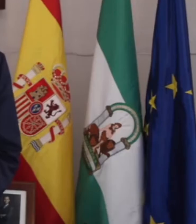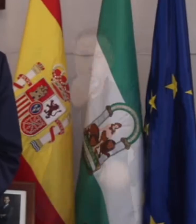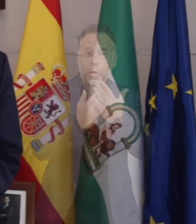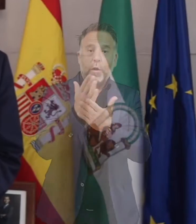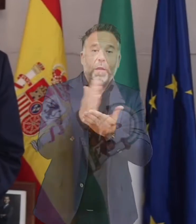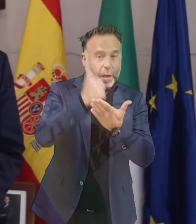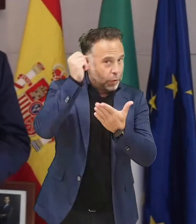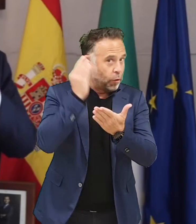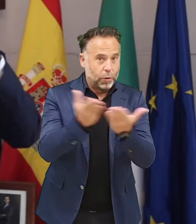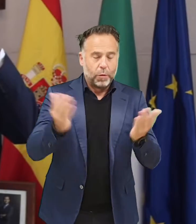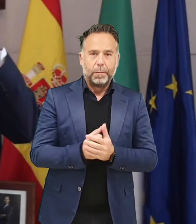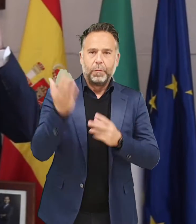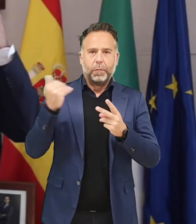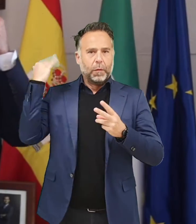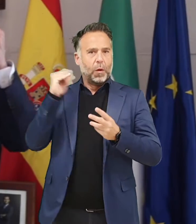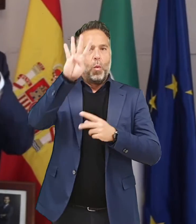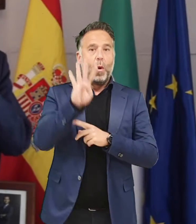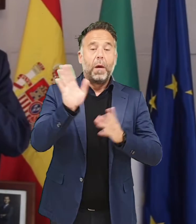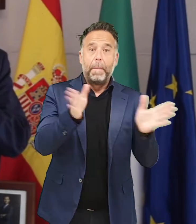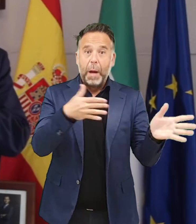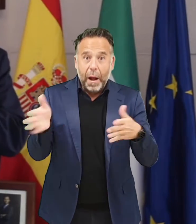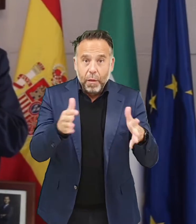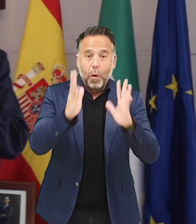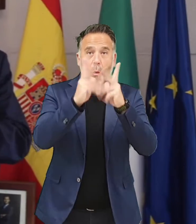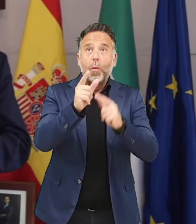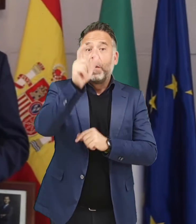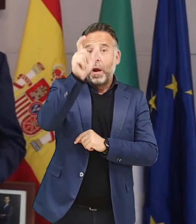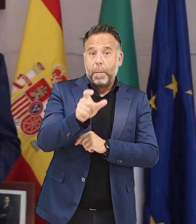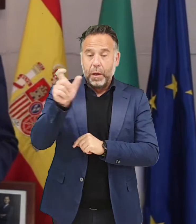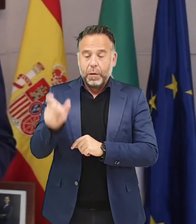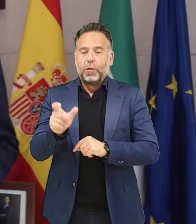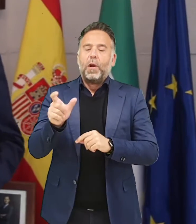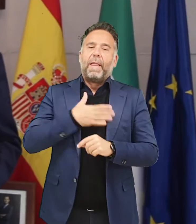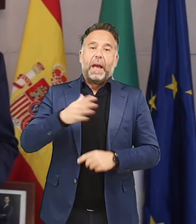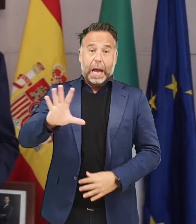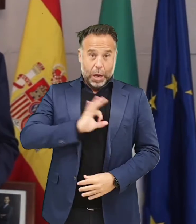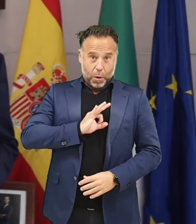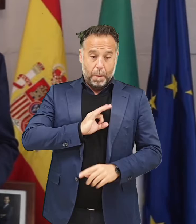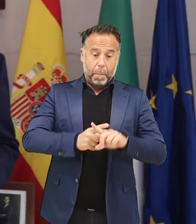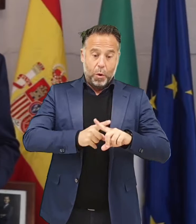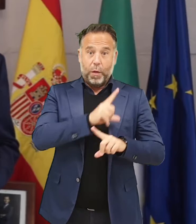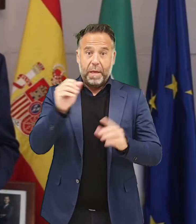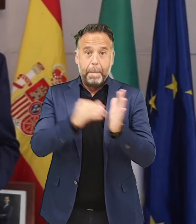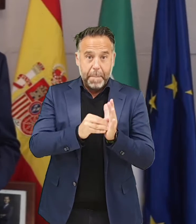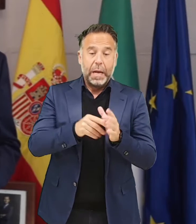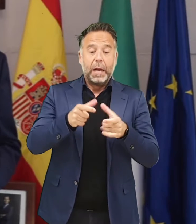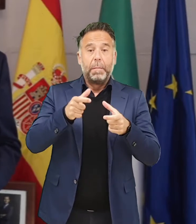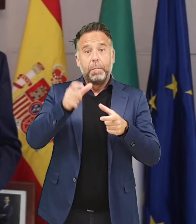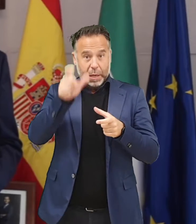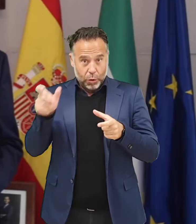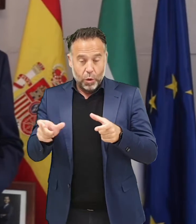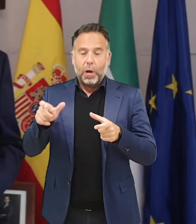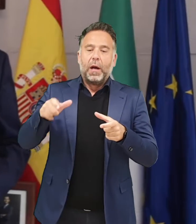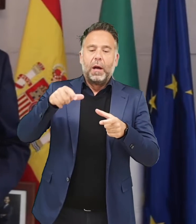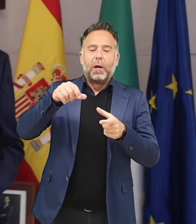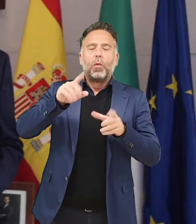Buenos días a todos y a todas. Antes de ayer, 4 de marzo, teníamos en incidencias acumuladas en COVID